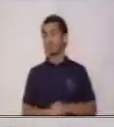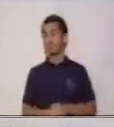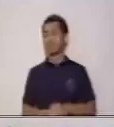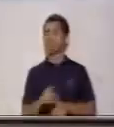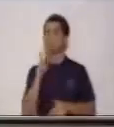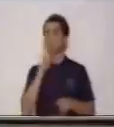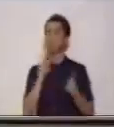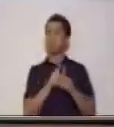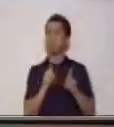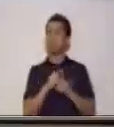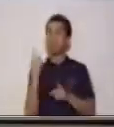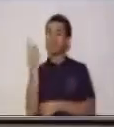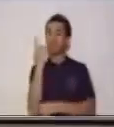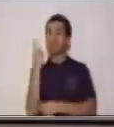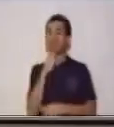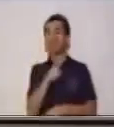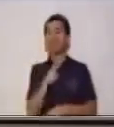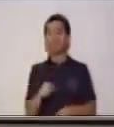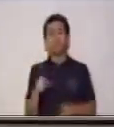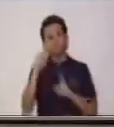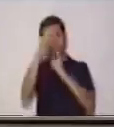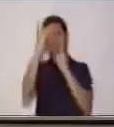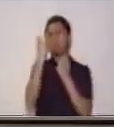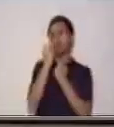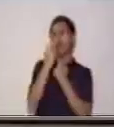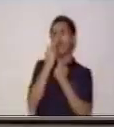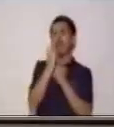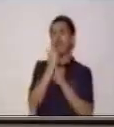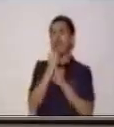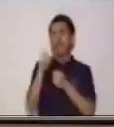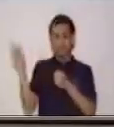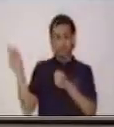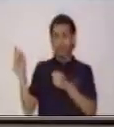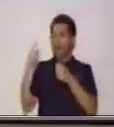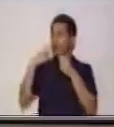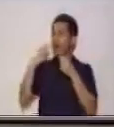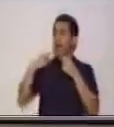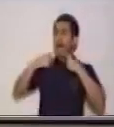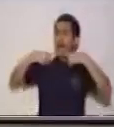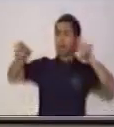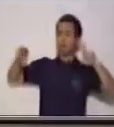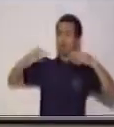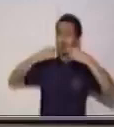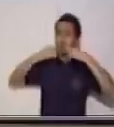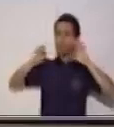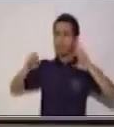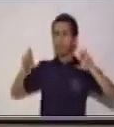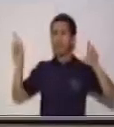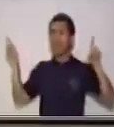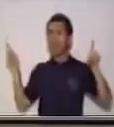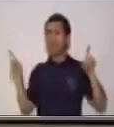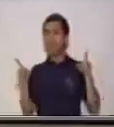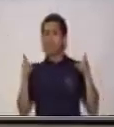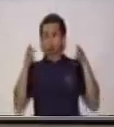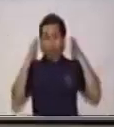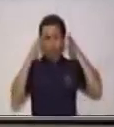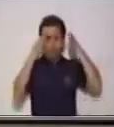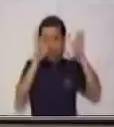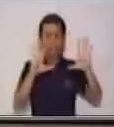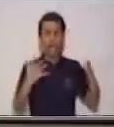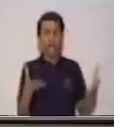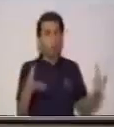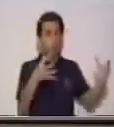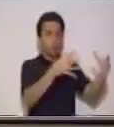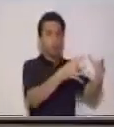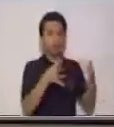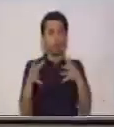la pregunta, ¿a qué público está dirigido? Como te vuelvo a decir, no todos los anuncios son